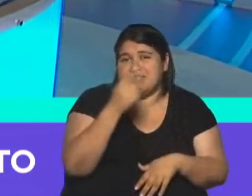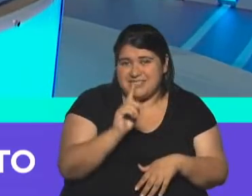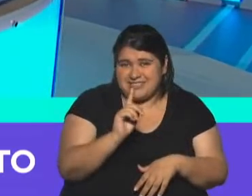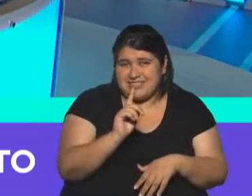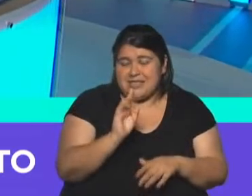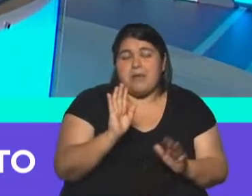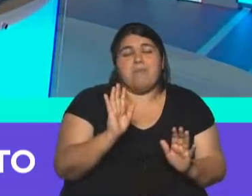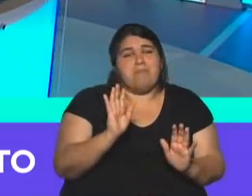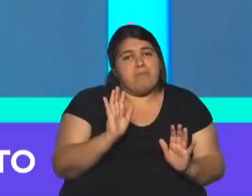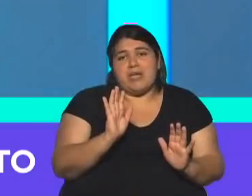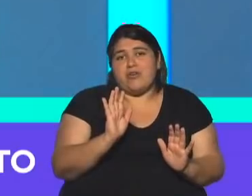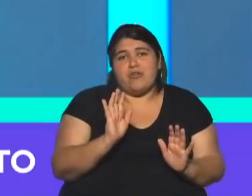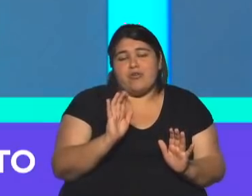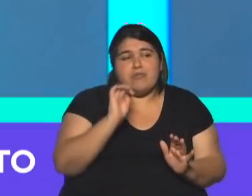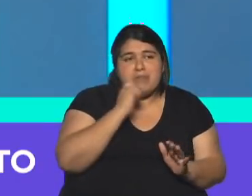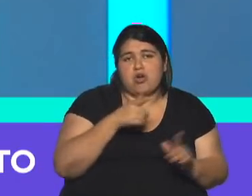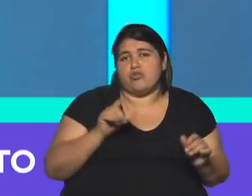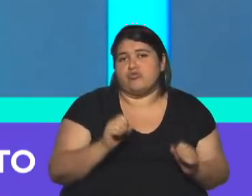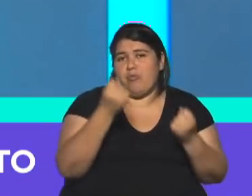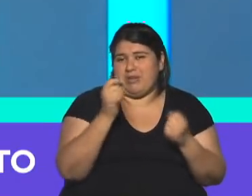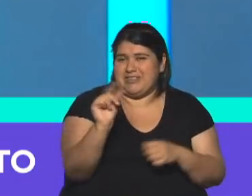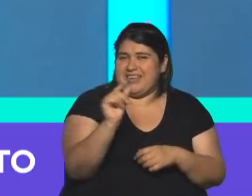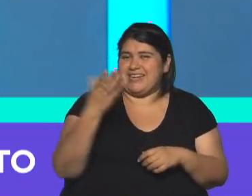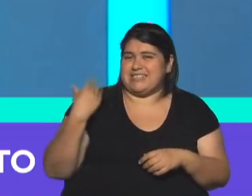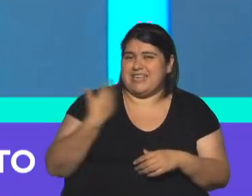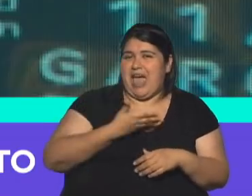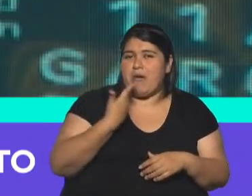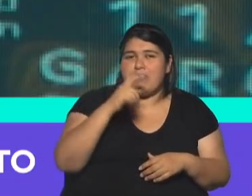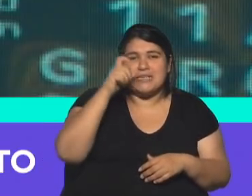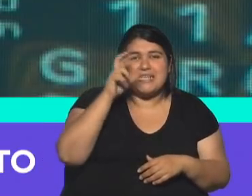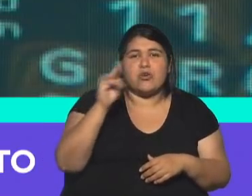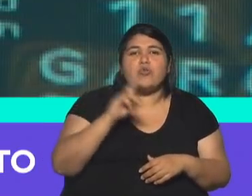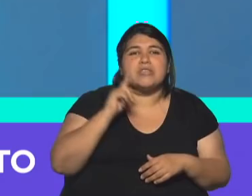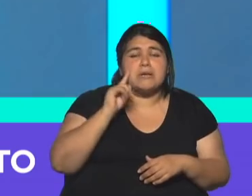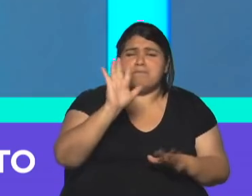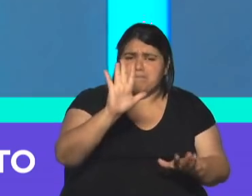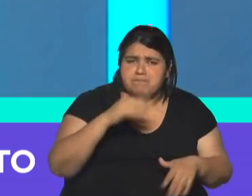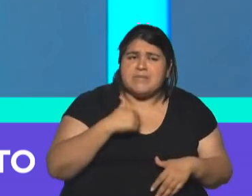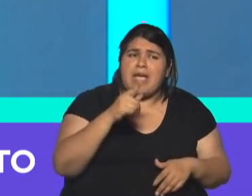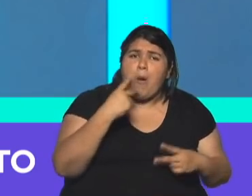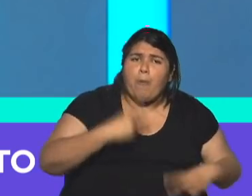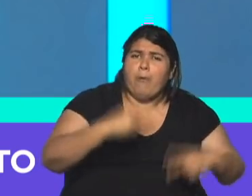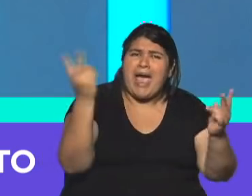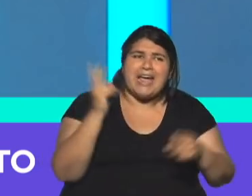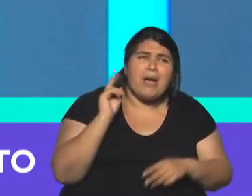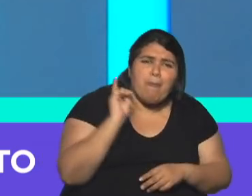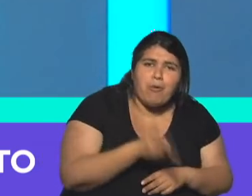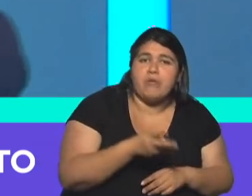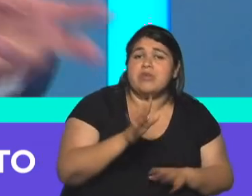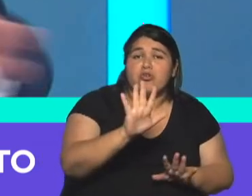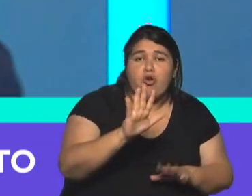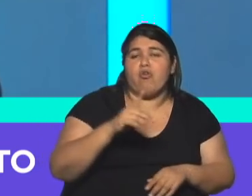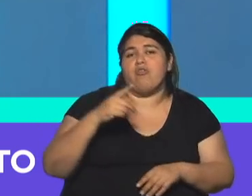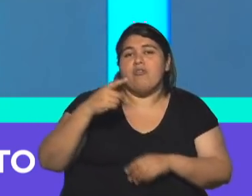Por otra parte, como decía recién, no escuchábamos a Gabriela Zarruti, no es que se prohibieron los viajes. Lo que se corta es la financiación con tarjeta.